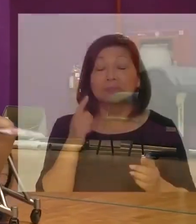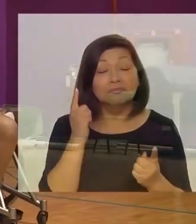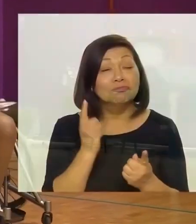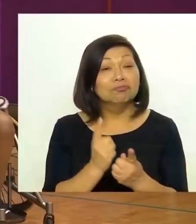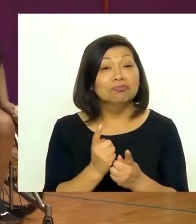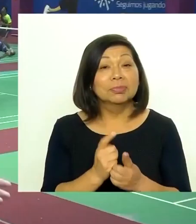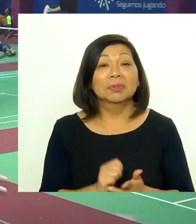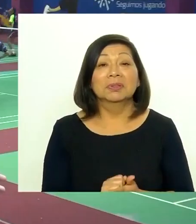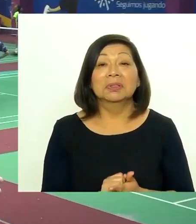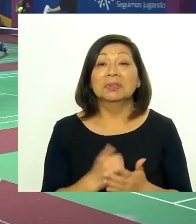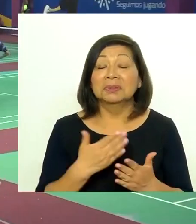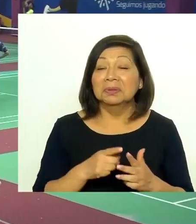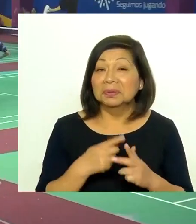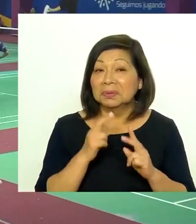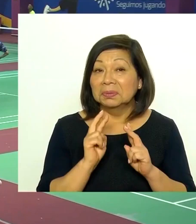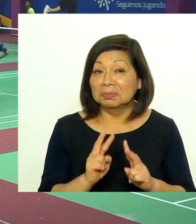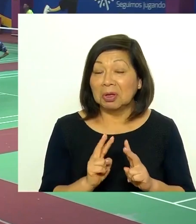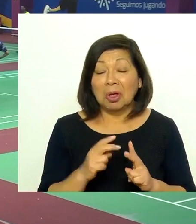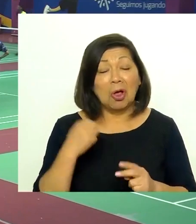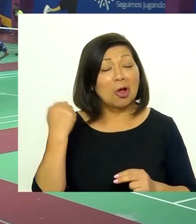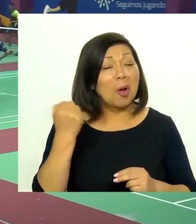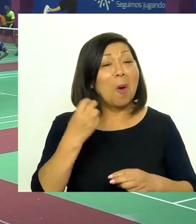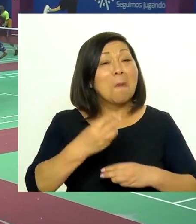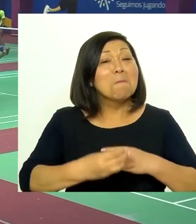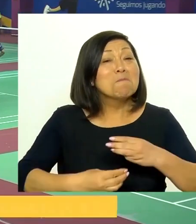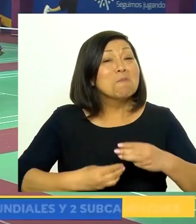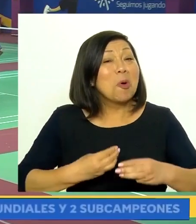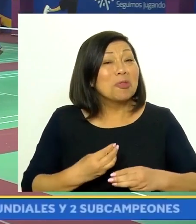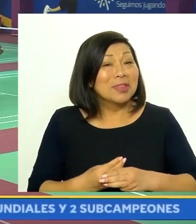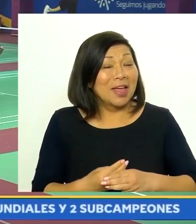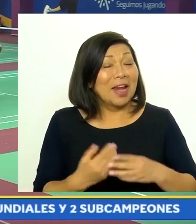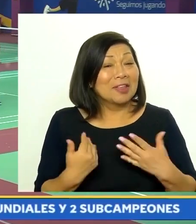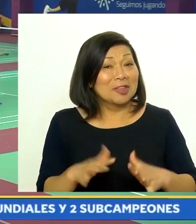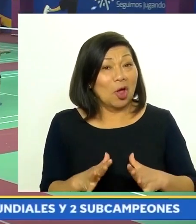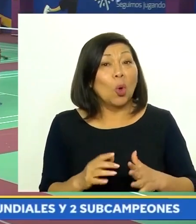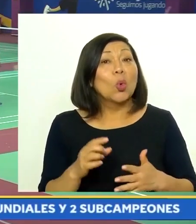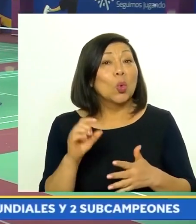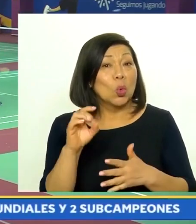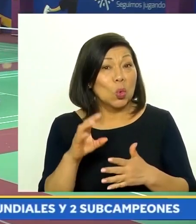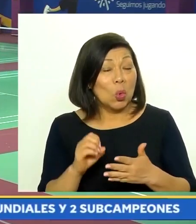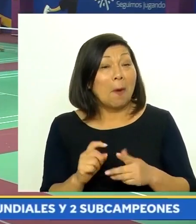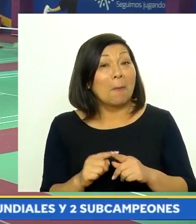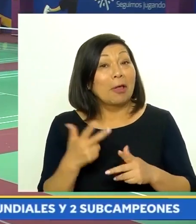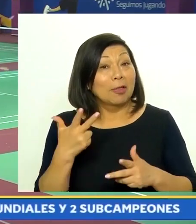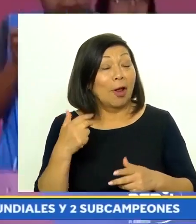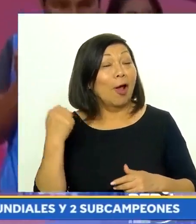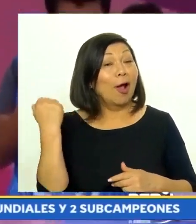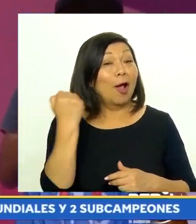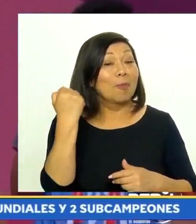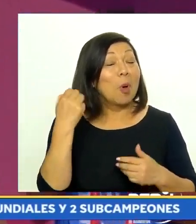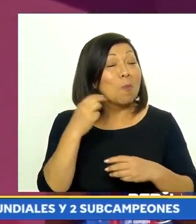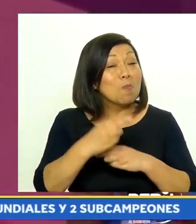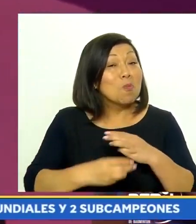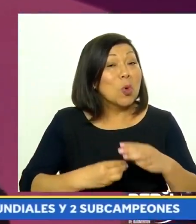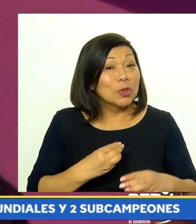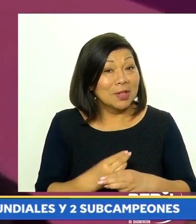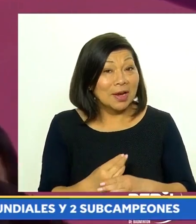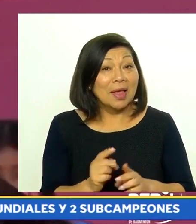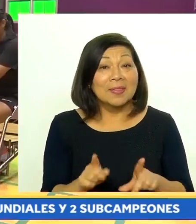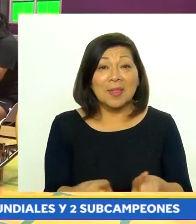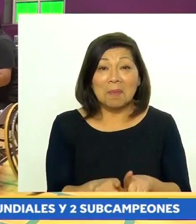Los logros los acabamos de ver. Campeones mundiales, ya tenemos varios campeones mundiales, tres campeones mundiales